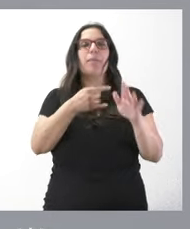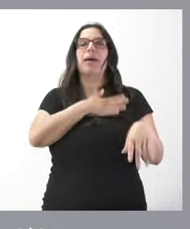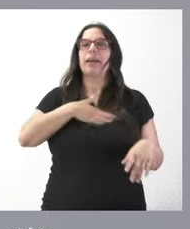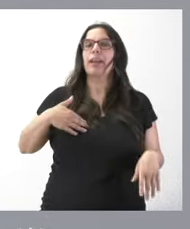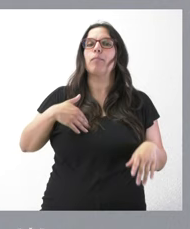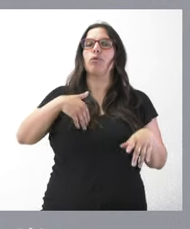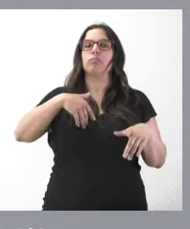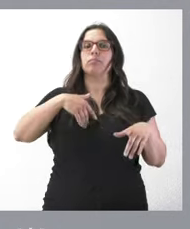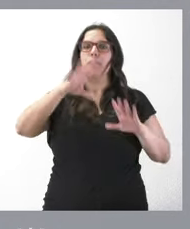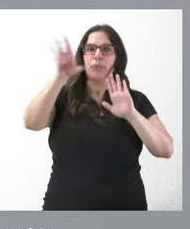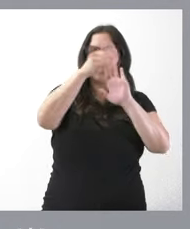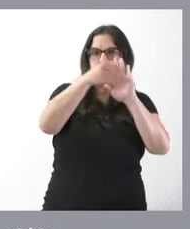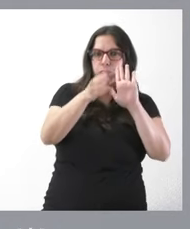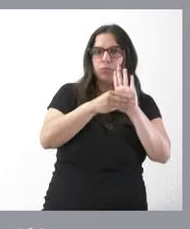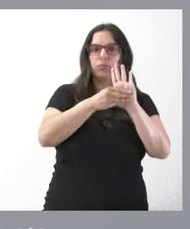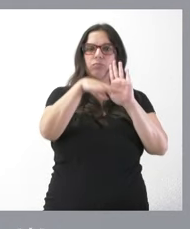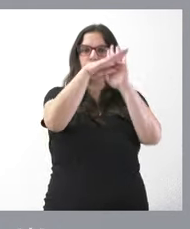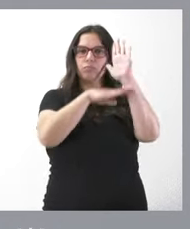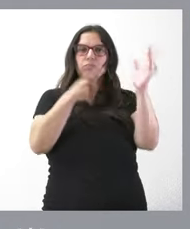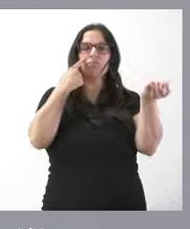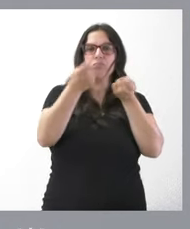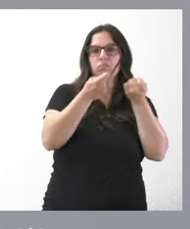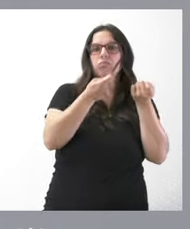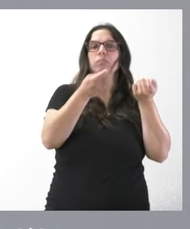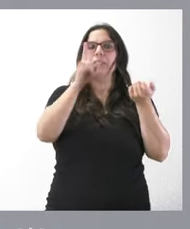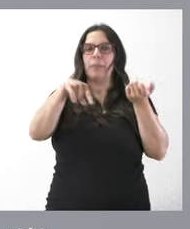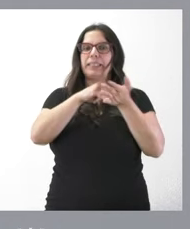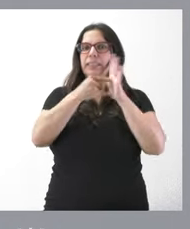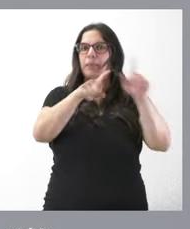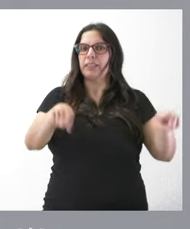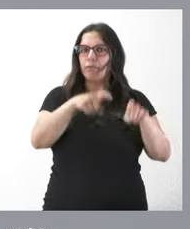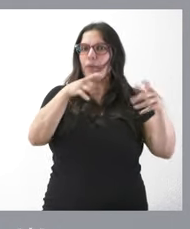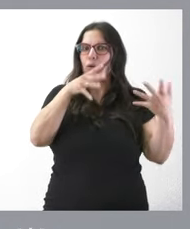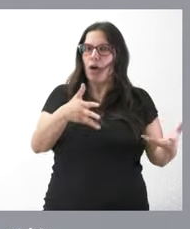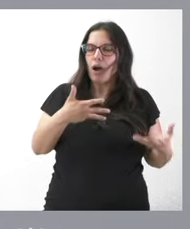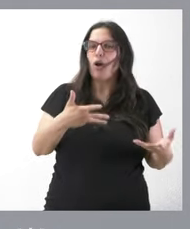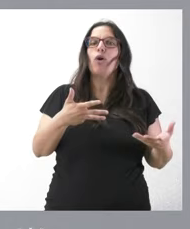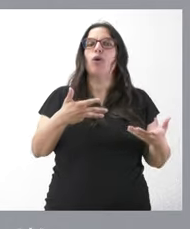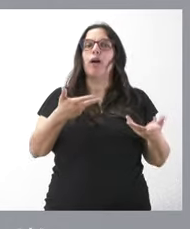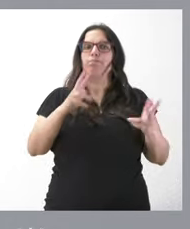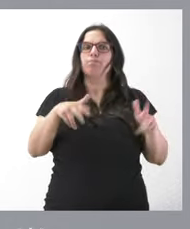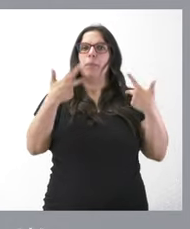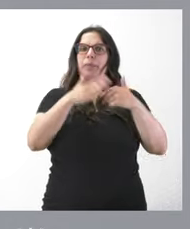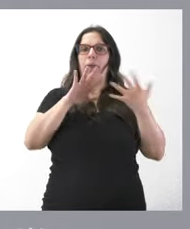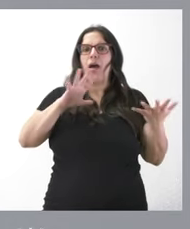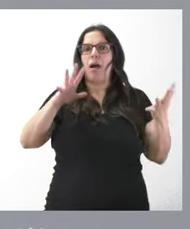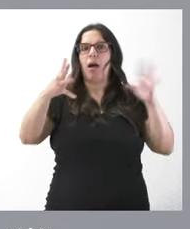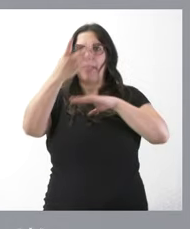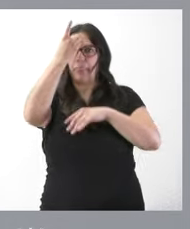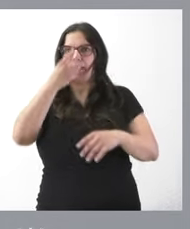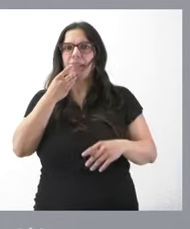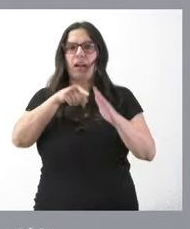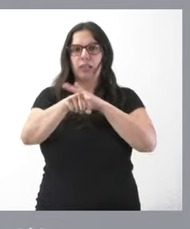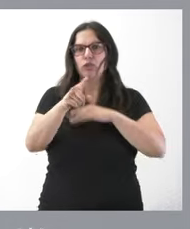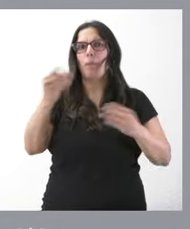integrar más mecanismos creemos que los sistemas también informáticos actuales nos permiten avanzar hacia una mayor digitalización de la administración y